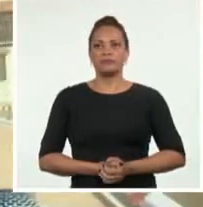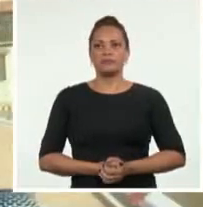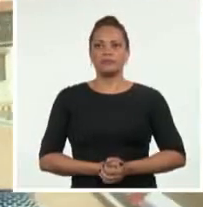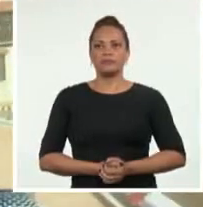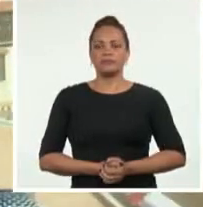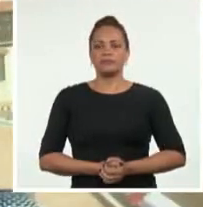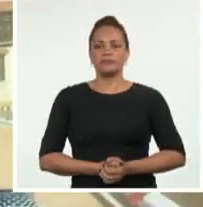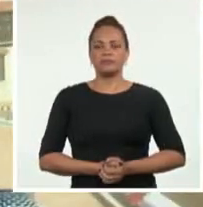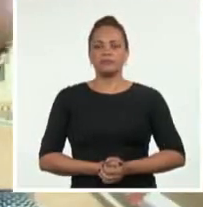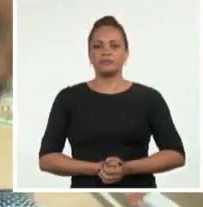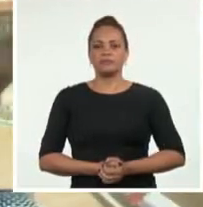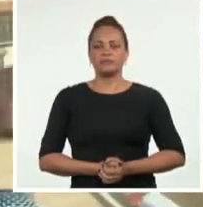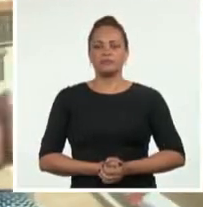Sistema Informativo de la Televisión Cubana.